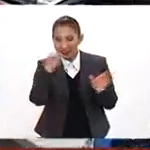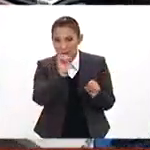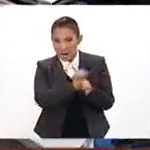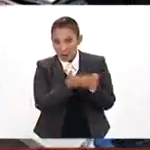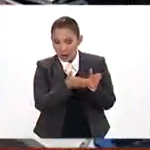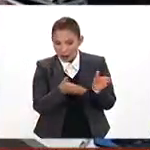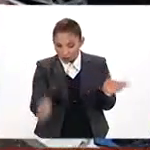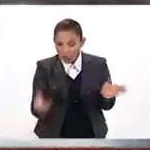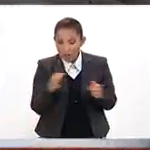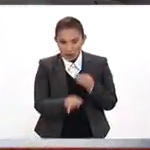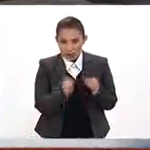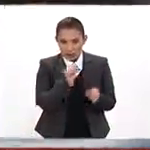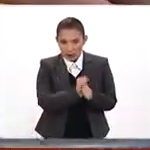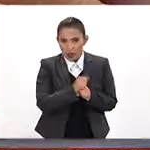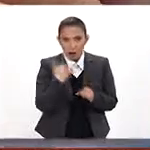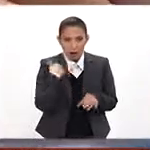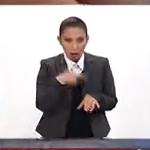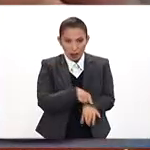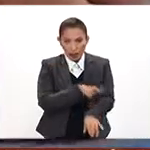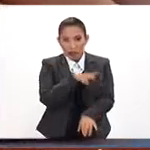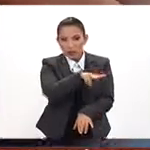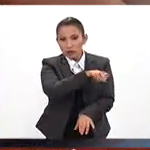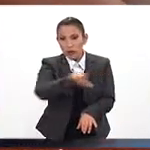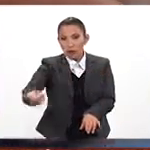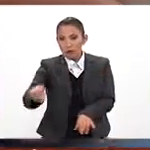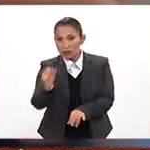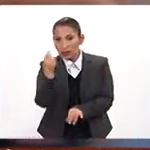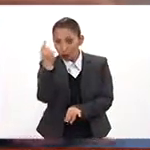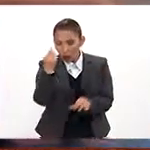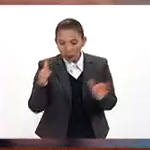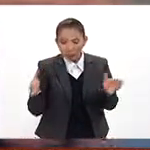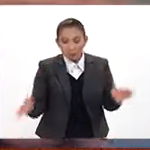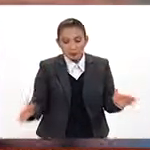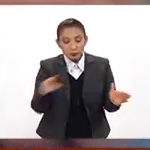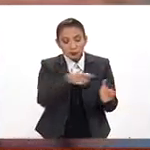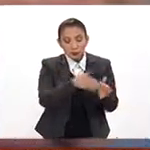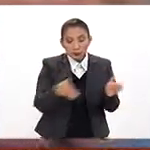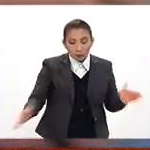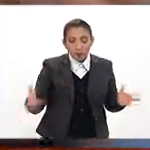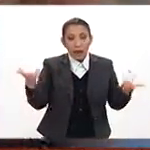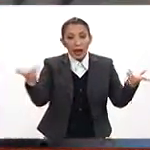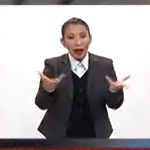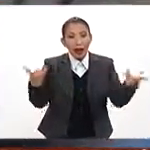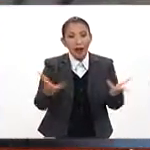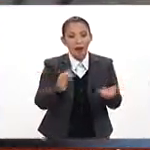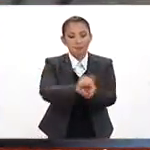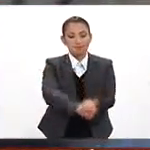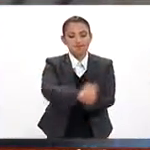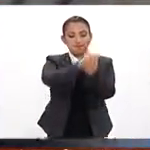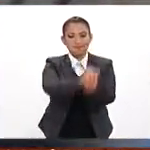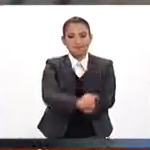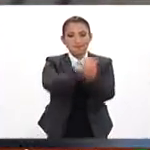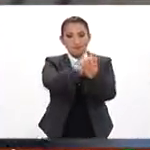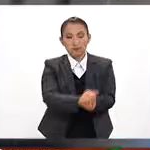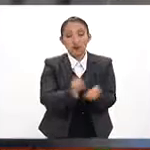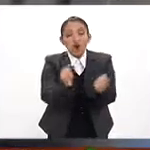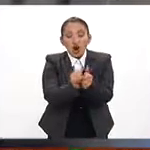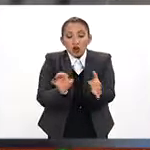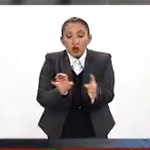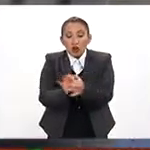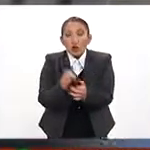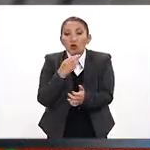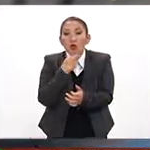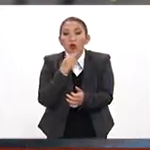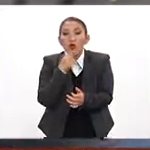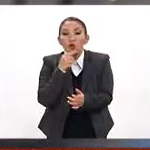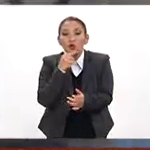semana, este fin de semana alargado del 18 al 21 se van a generar sorteos, un sorteo asociado al uso